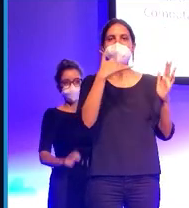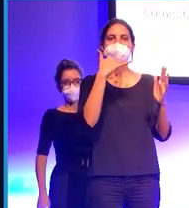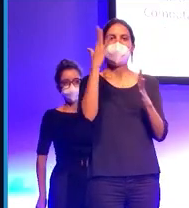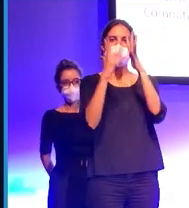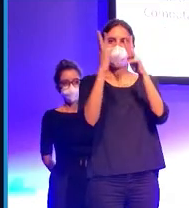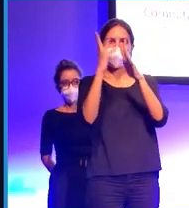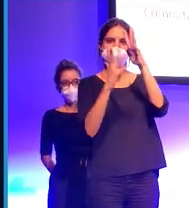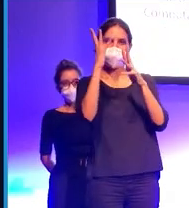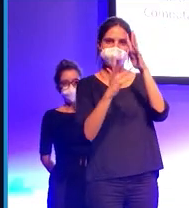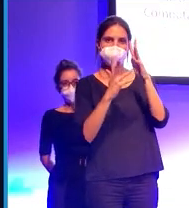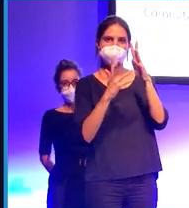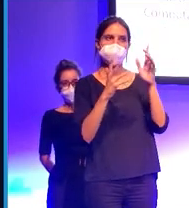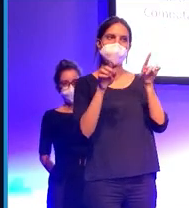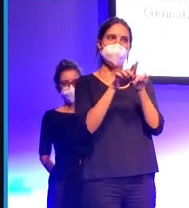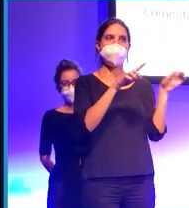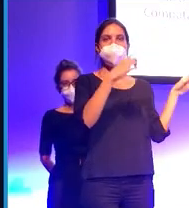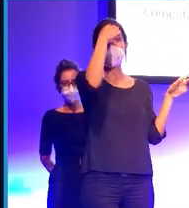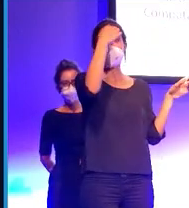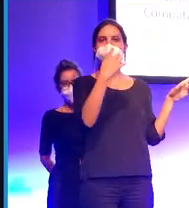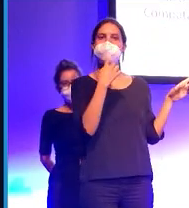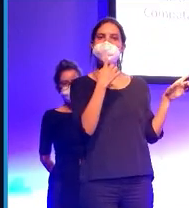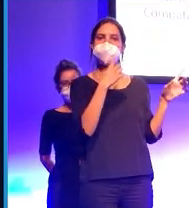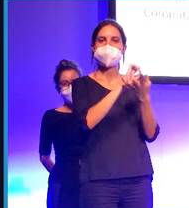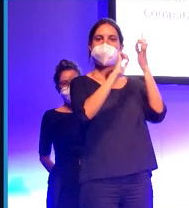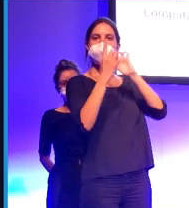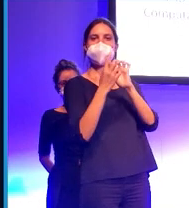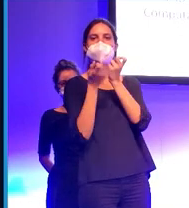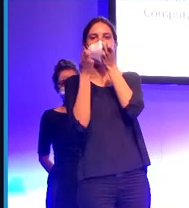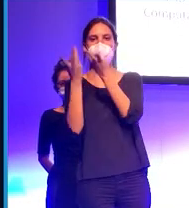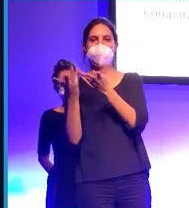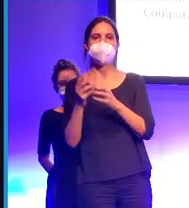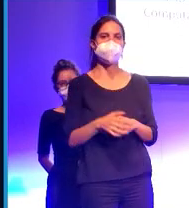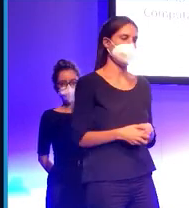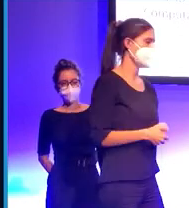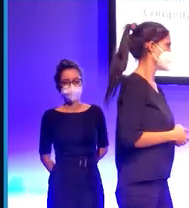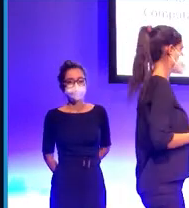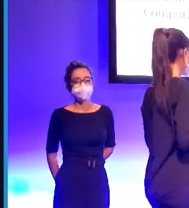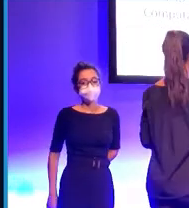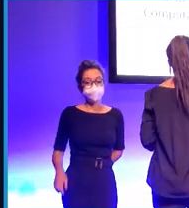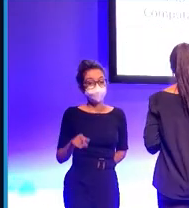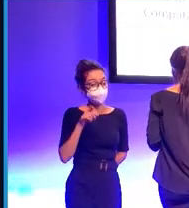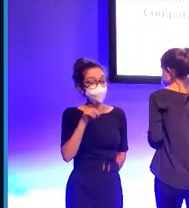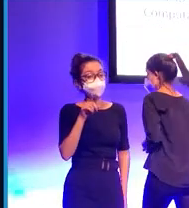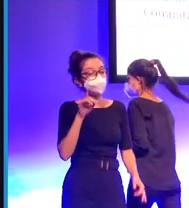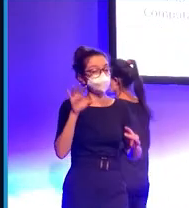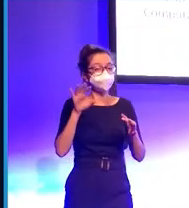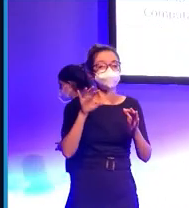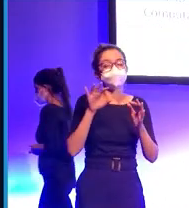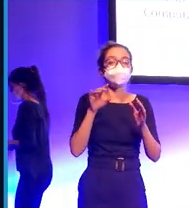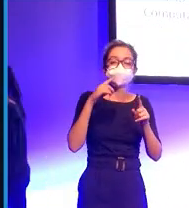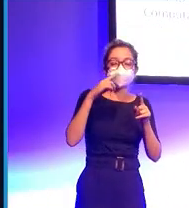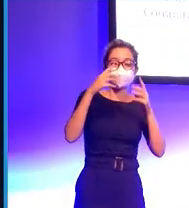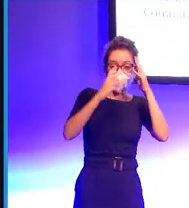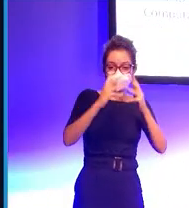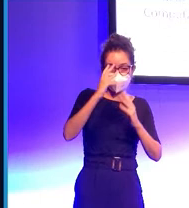Aquí decíamos que esta imagen se queda codificada en forma de números. Pues esto es una función matemática relativamente compleja que lo que hace